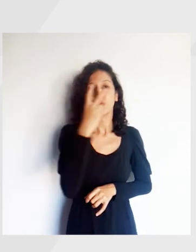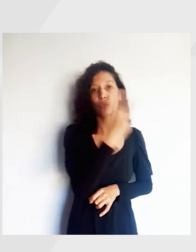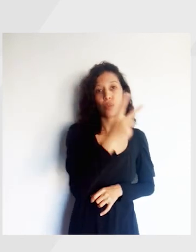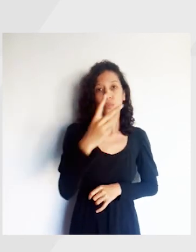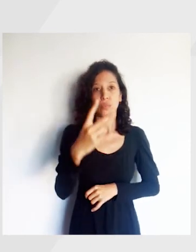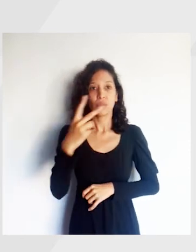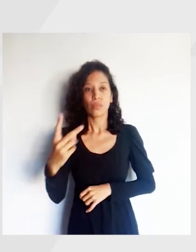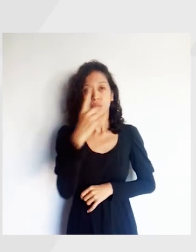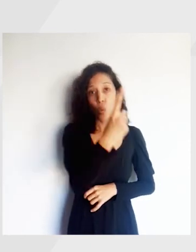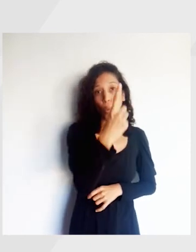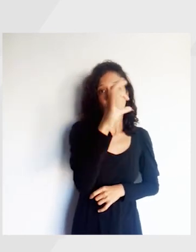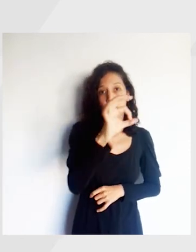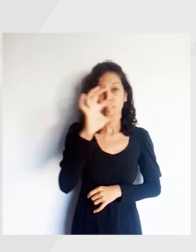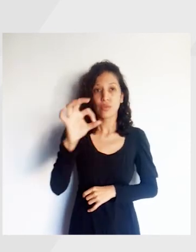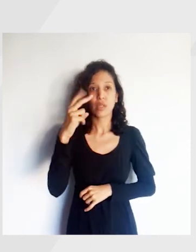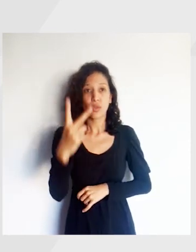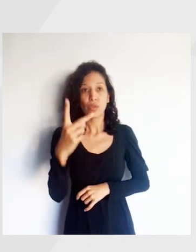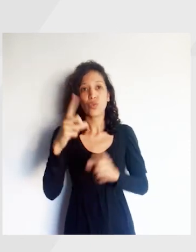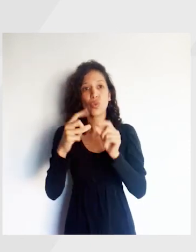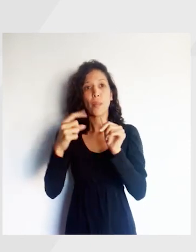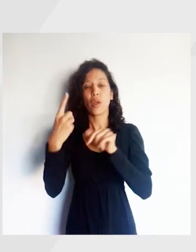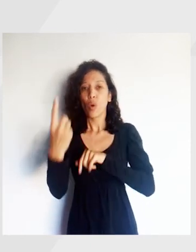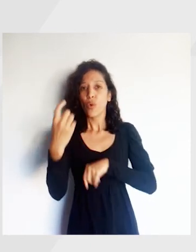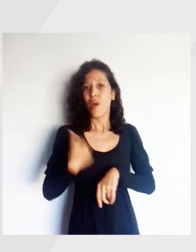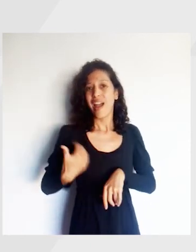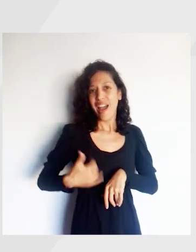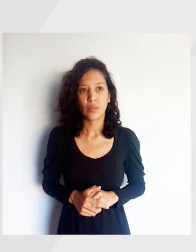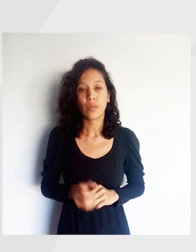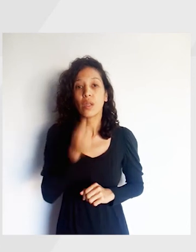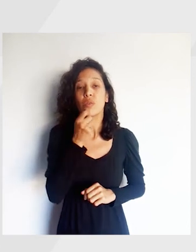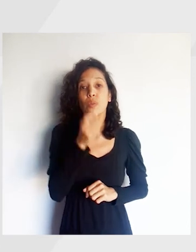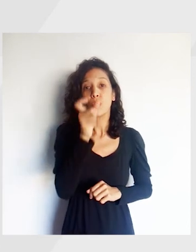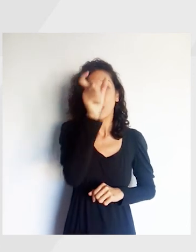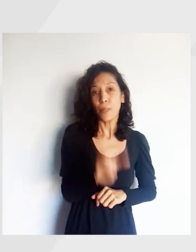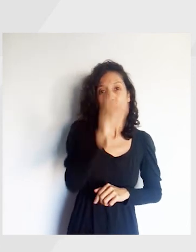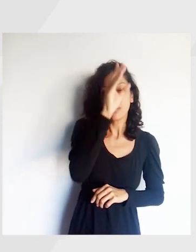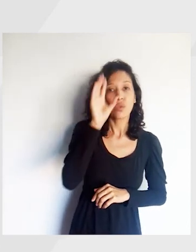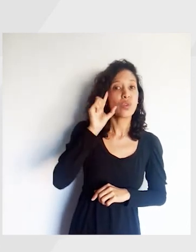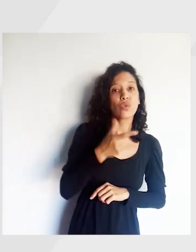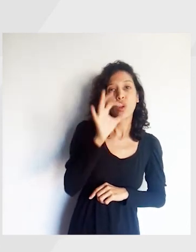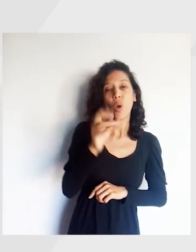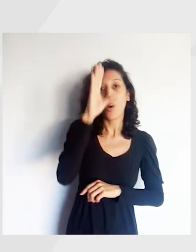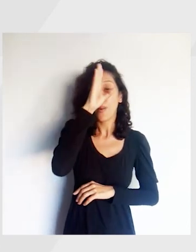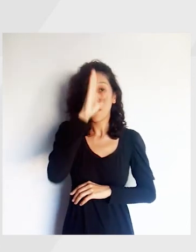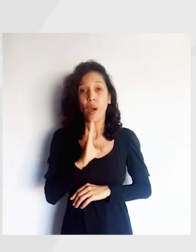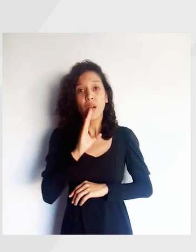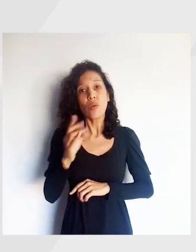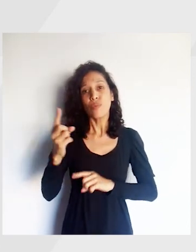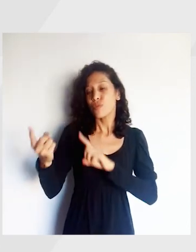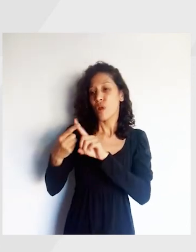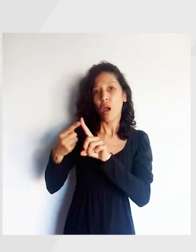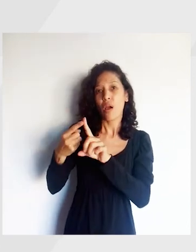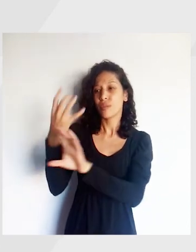-222-1002, opción 1, en todo el país. Si sos una persona sorda o hipoacúsica,